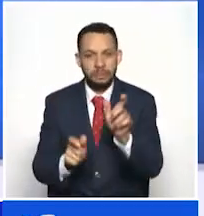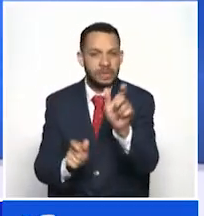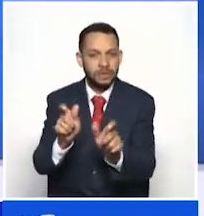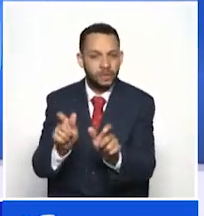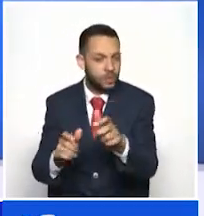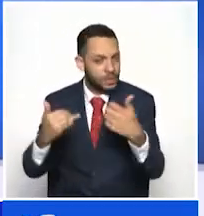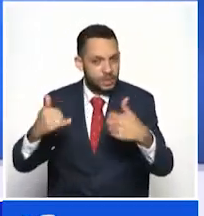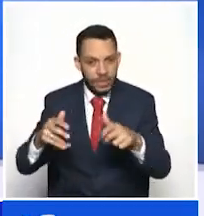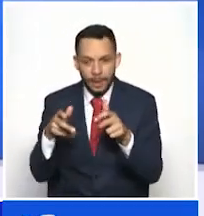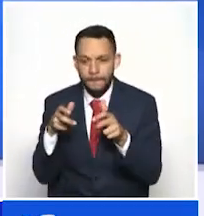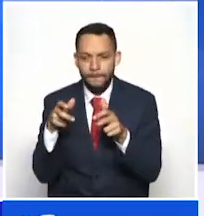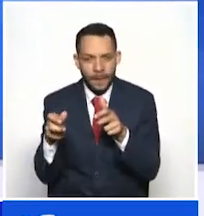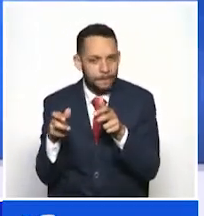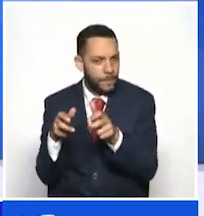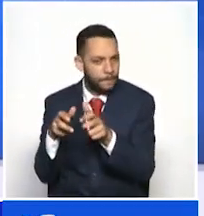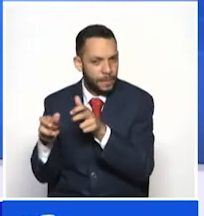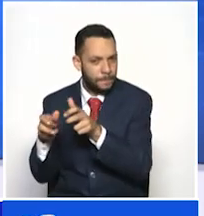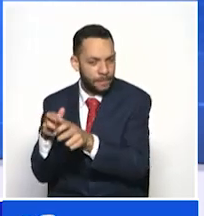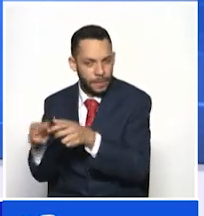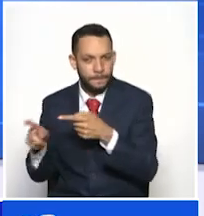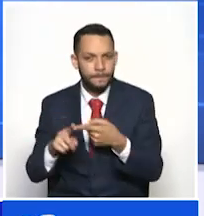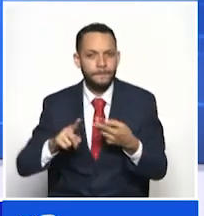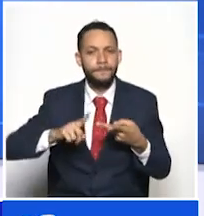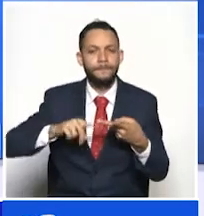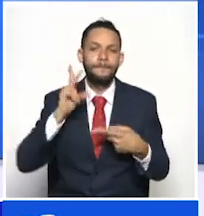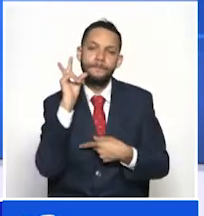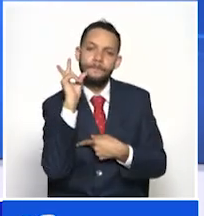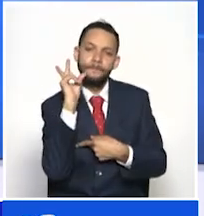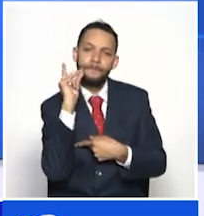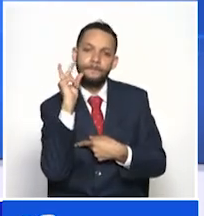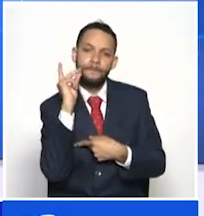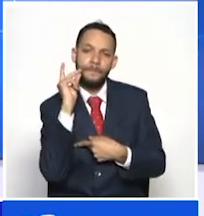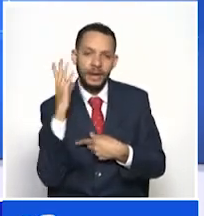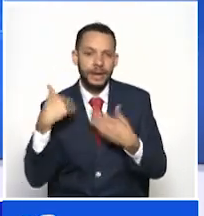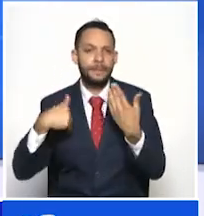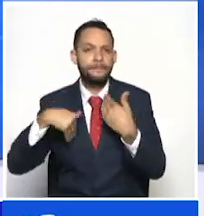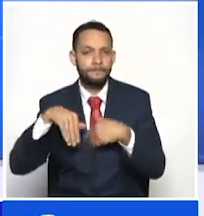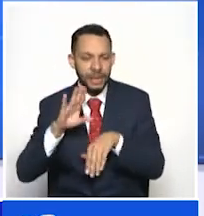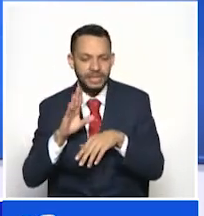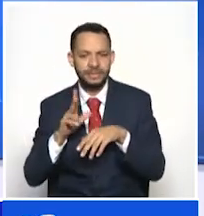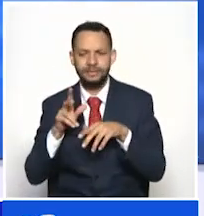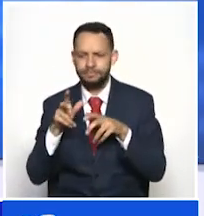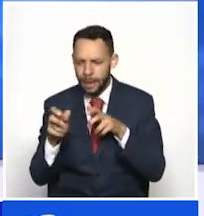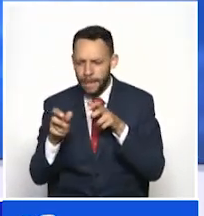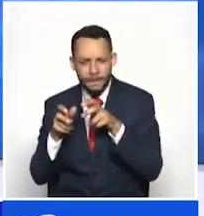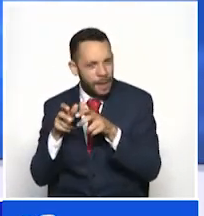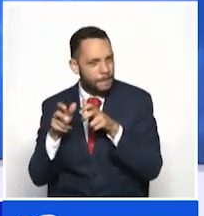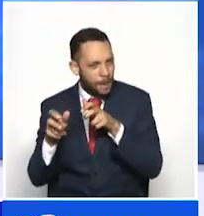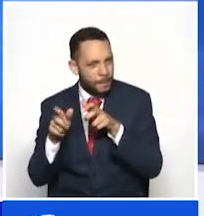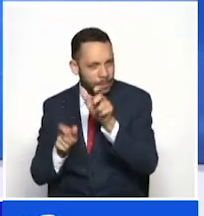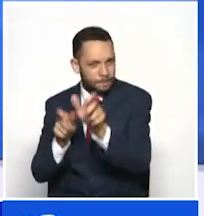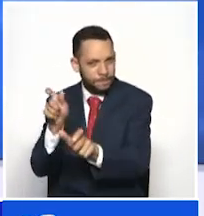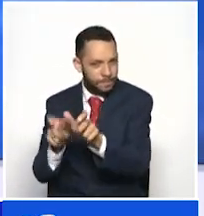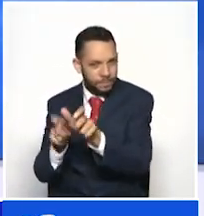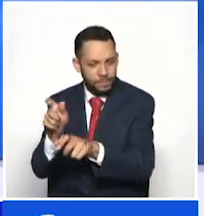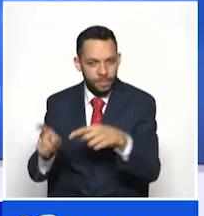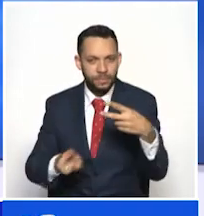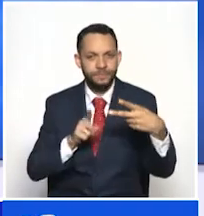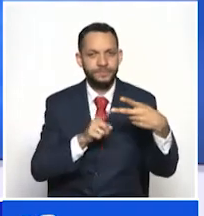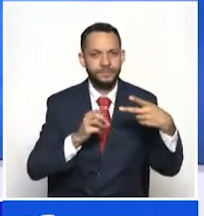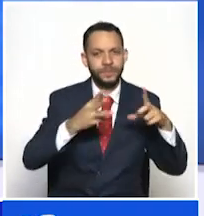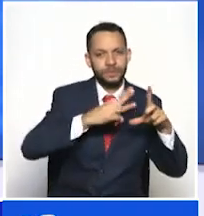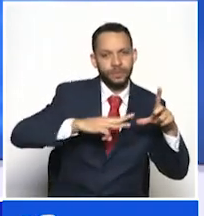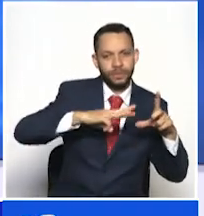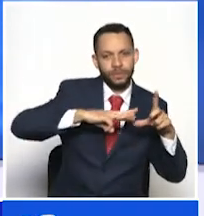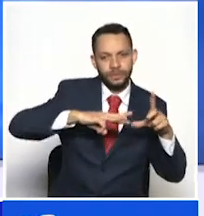departamento de Rizaralda, siendo Pereira la ciudad donde más han entregado y aplicado el biológico, seguido de Dos Quebradas